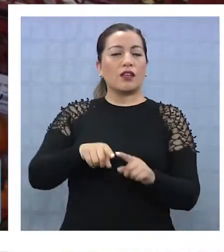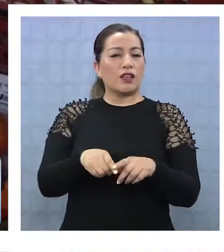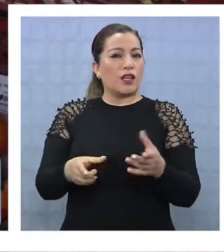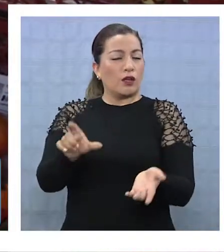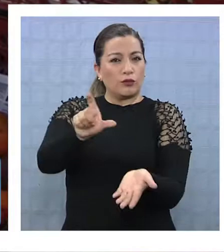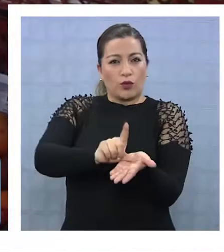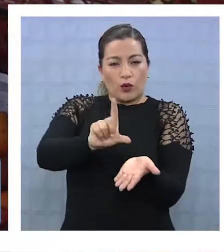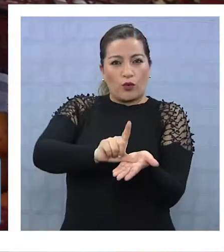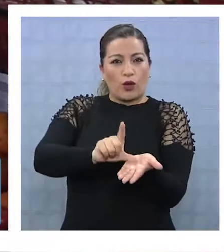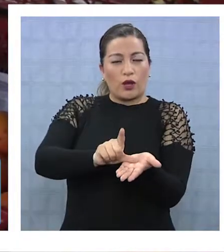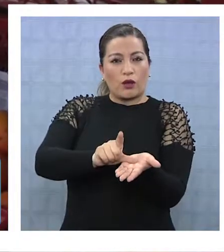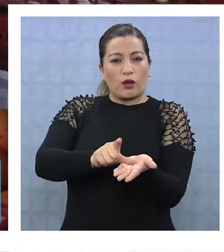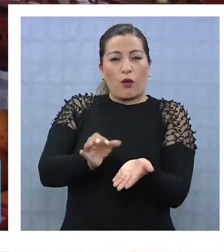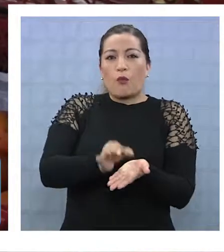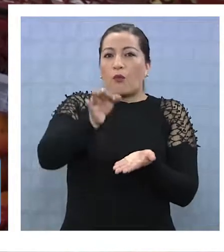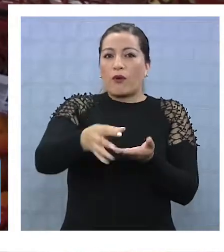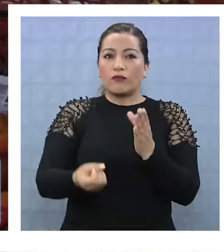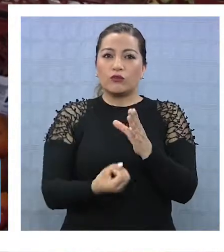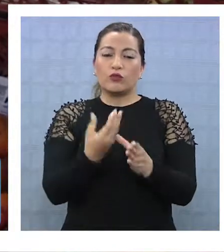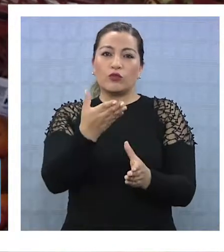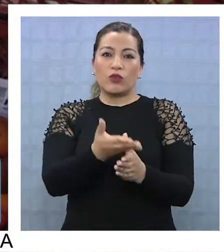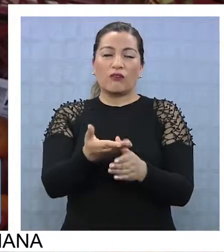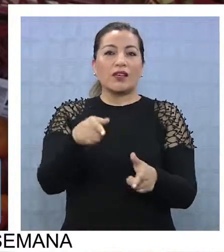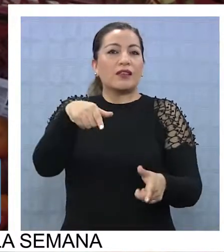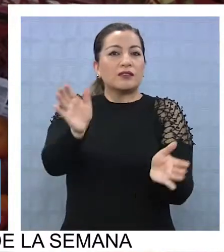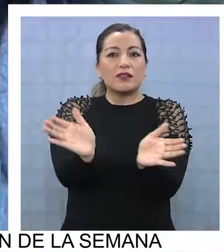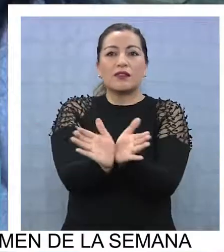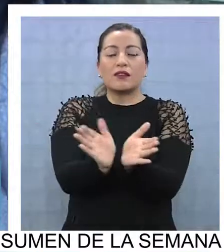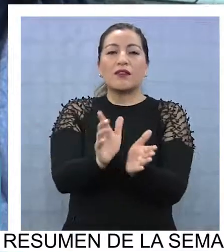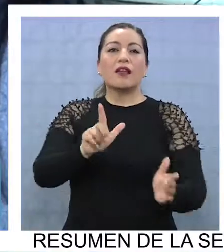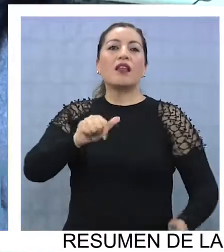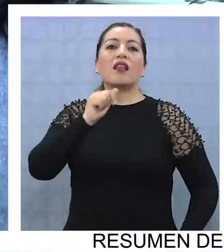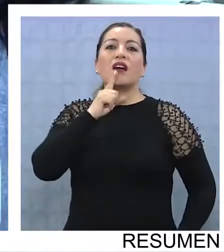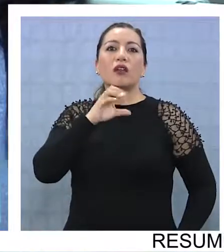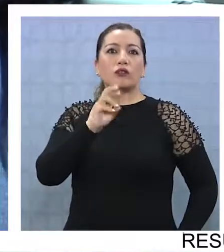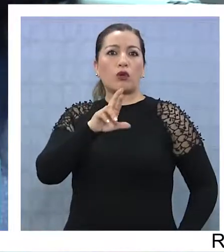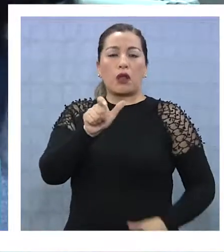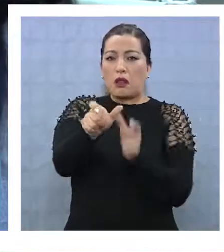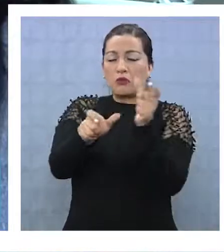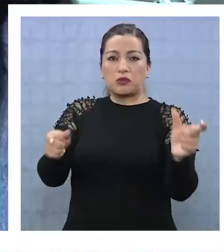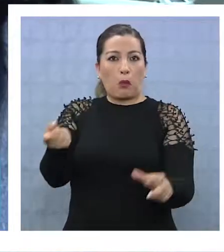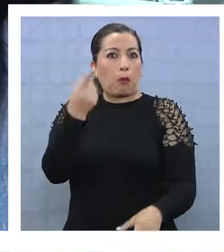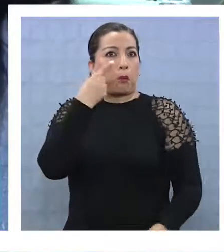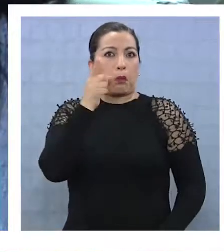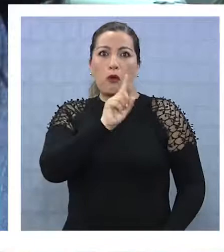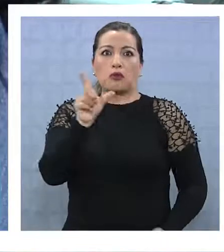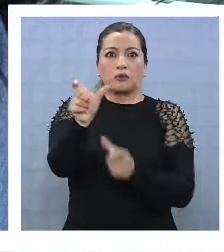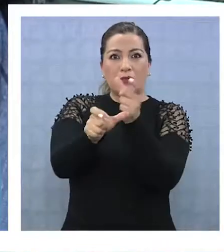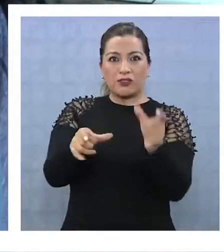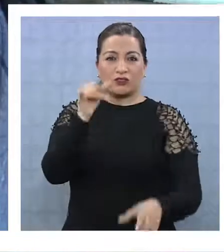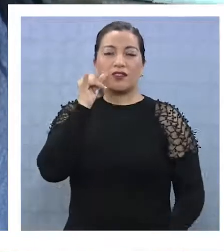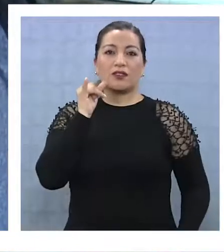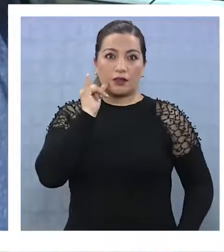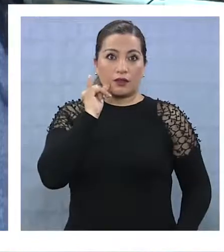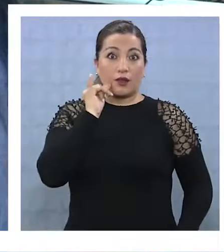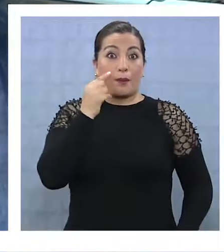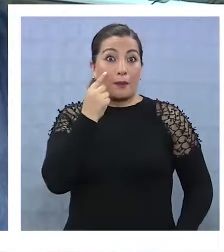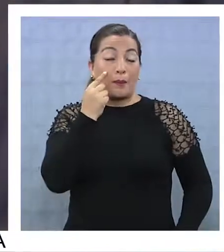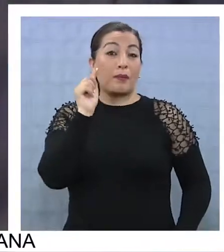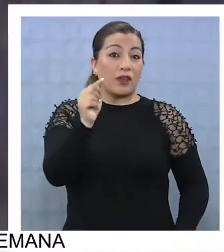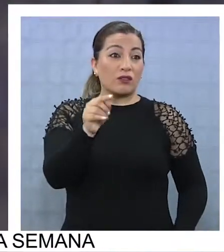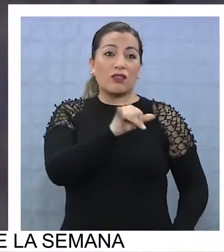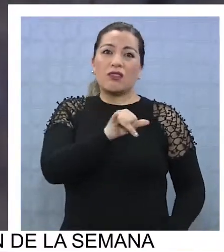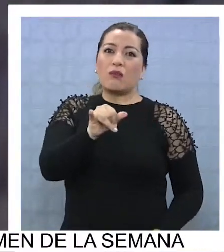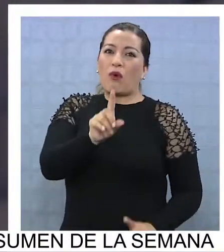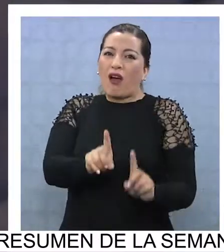corazón del barrio Pueblo Nuevo, en la Torre con Gerardo Gallo, aparece como un centro comercial desconocido para la mayoría de los hiquiqueños.